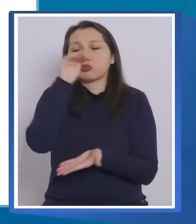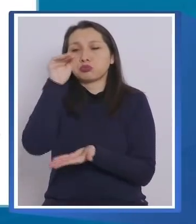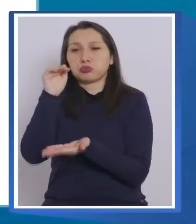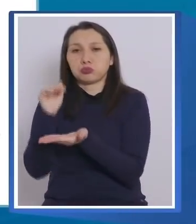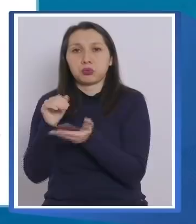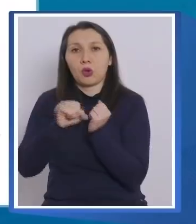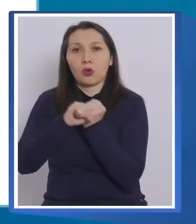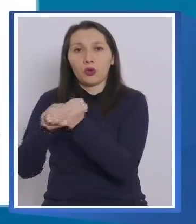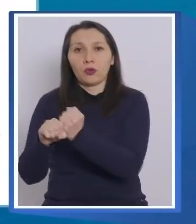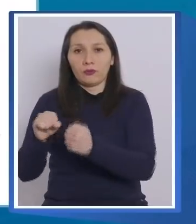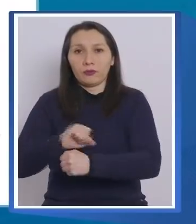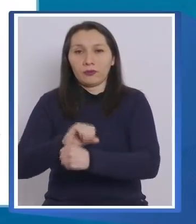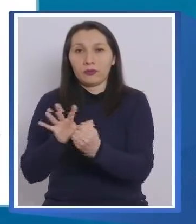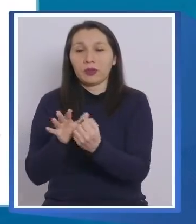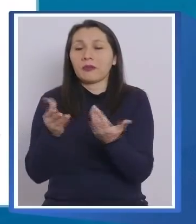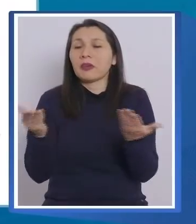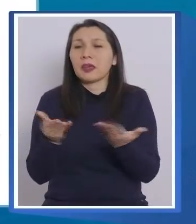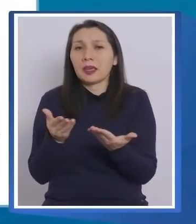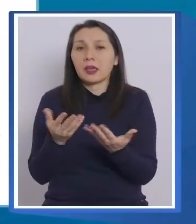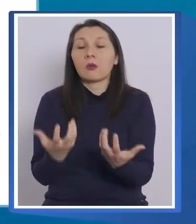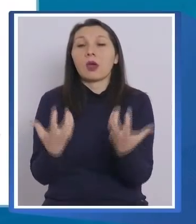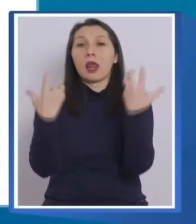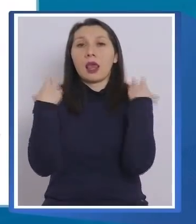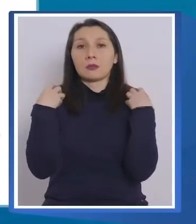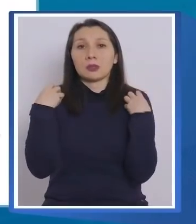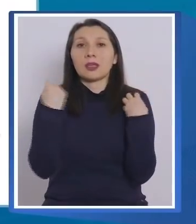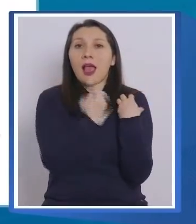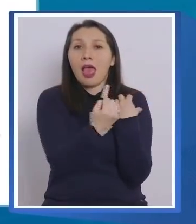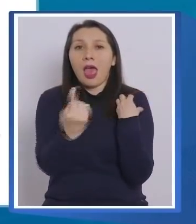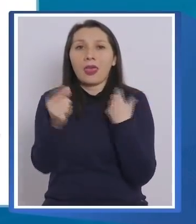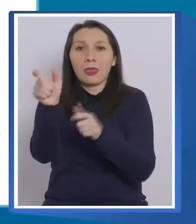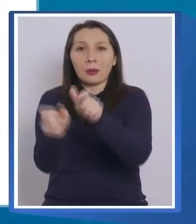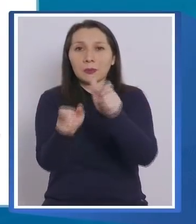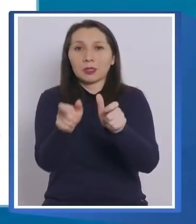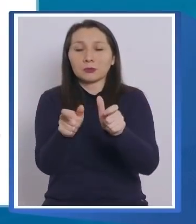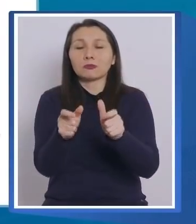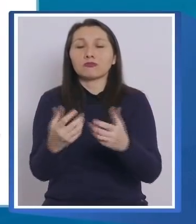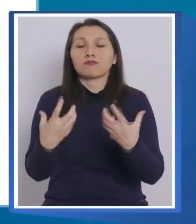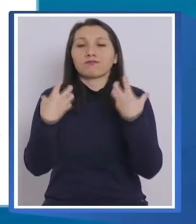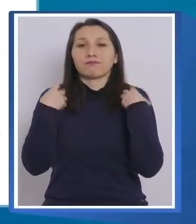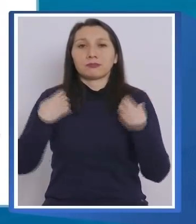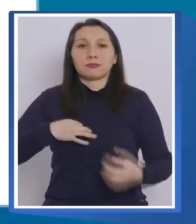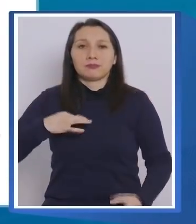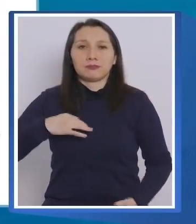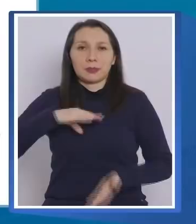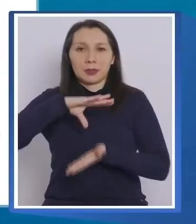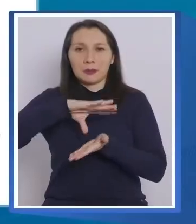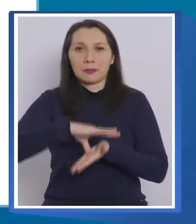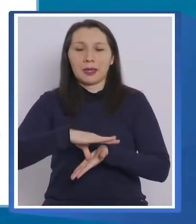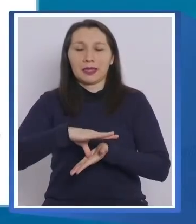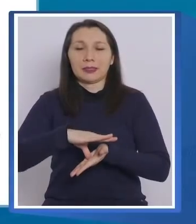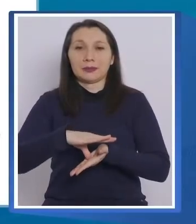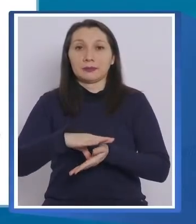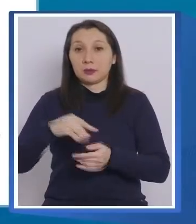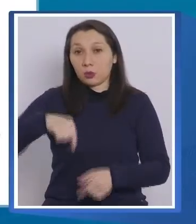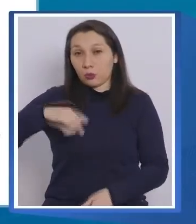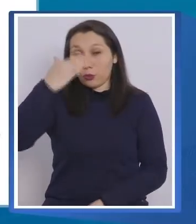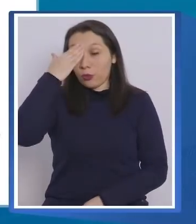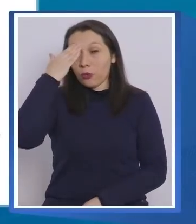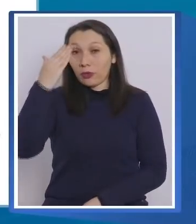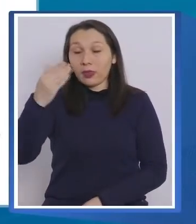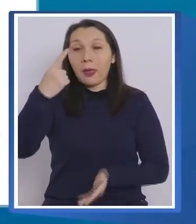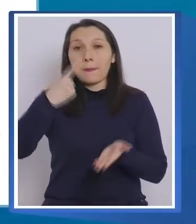el COVID-19, y sobre todo por la responsabilidad individual de cada uno de los ciudadanos de nuestro país. En el día de hoy,